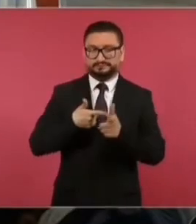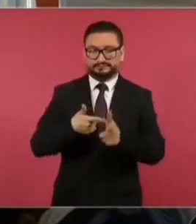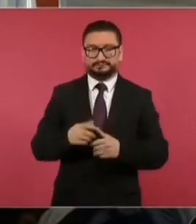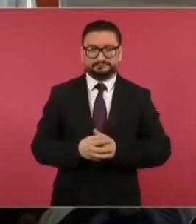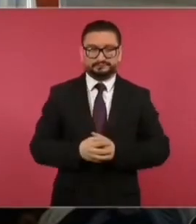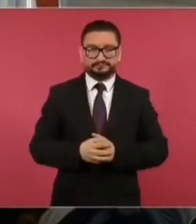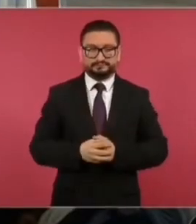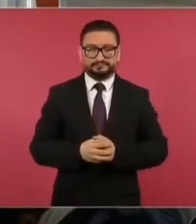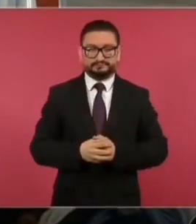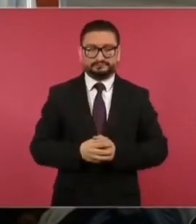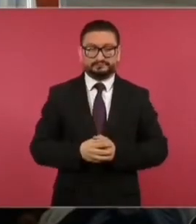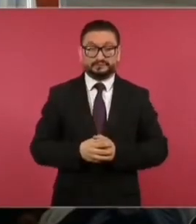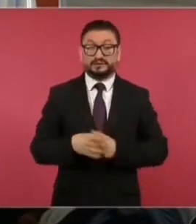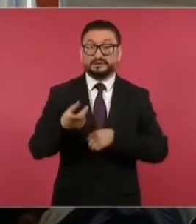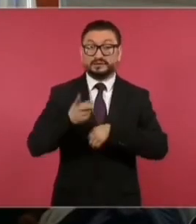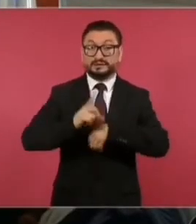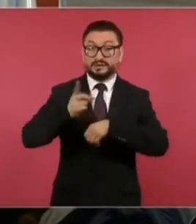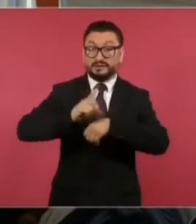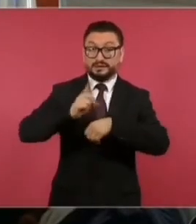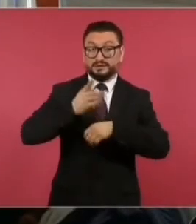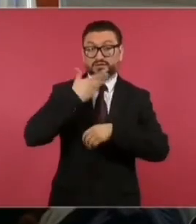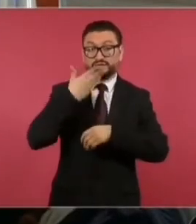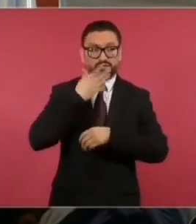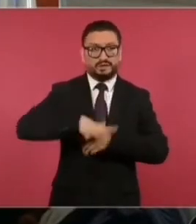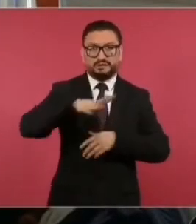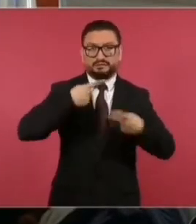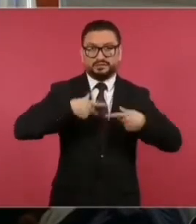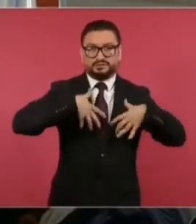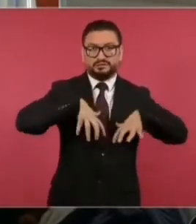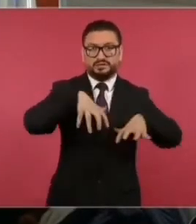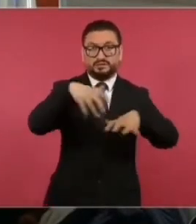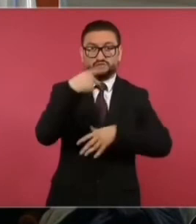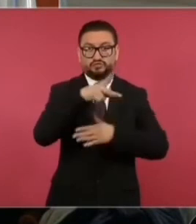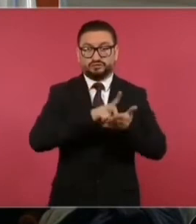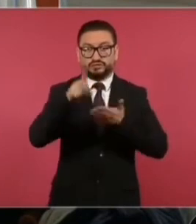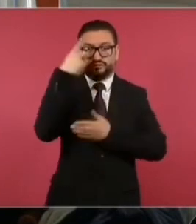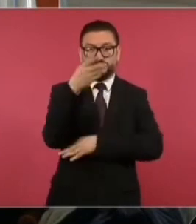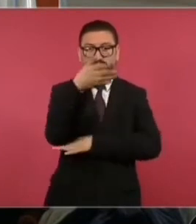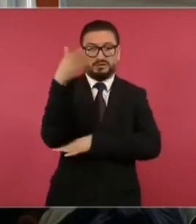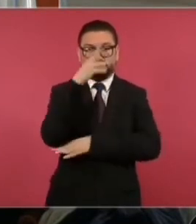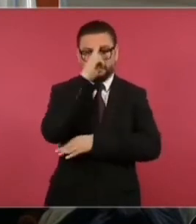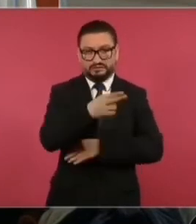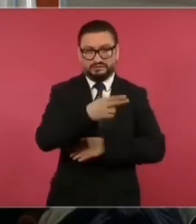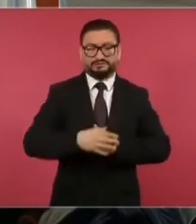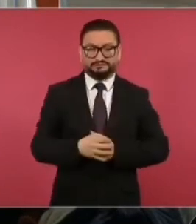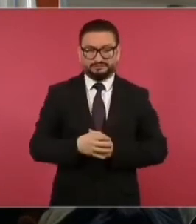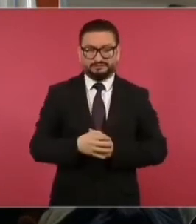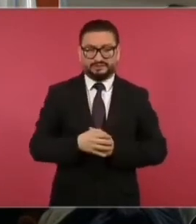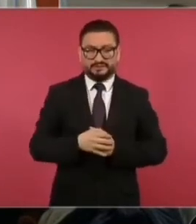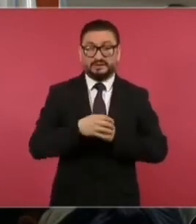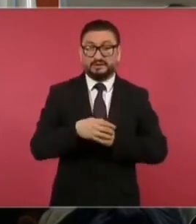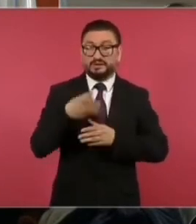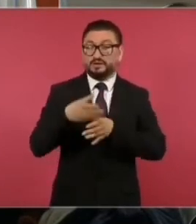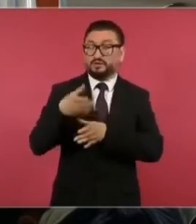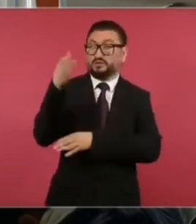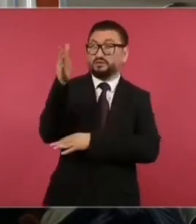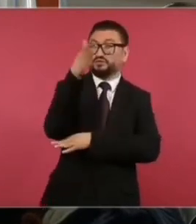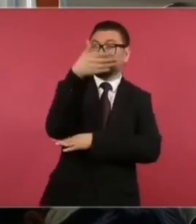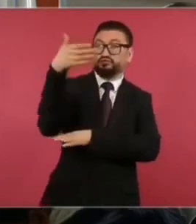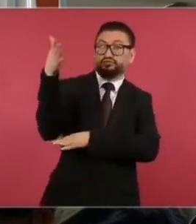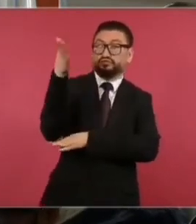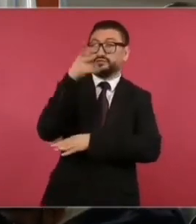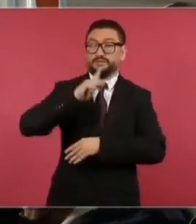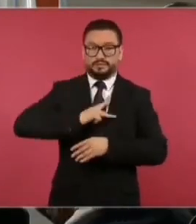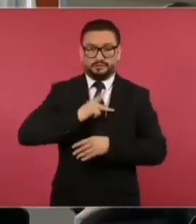Todos los días, ritualmente en el lugar, como negándole a los manifestantes su derecho a la bandera. Se levanta en el hasta mi bandera,